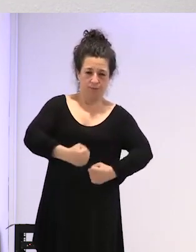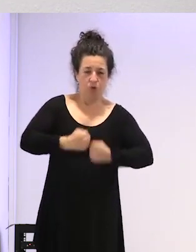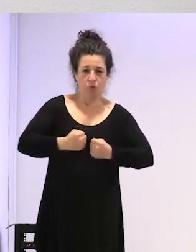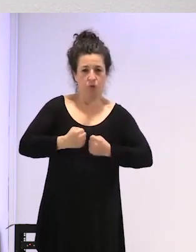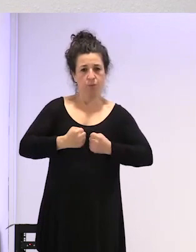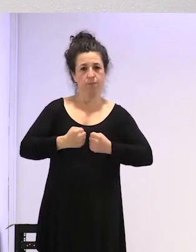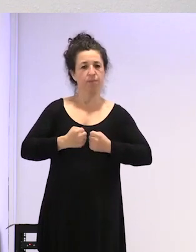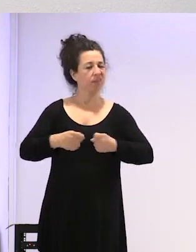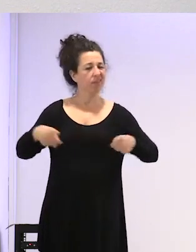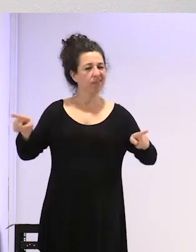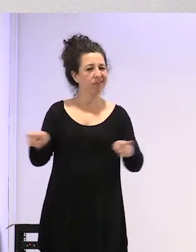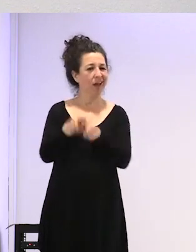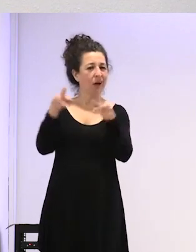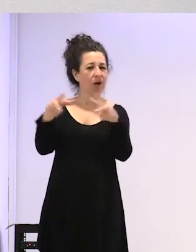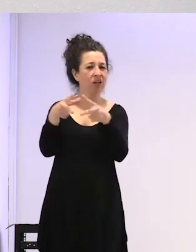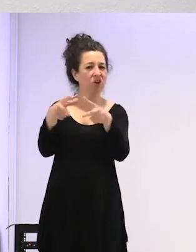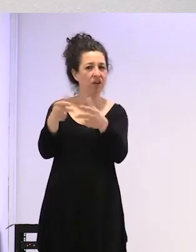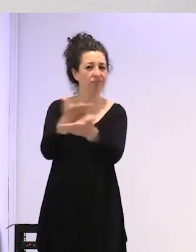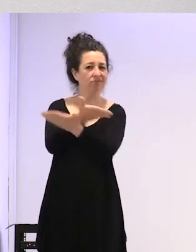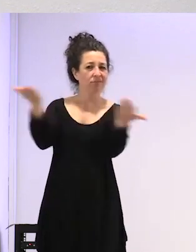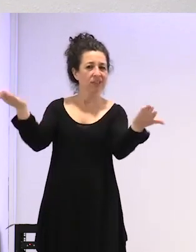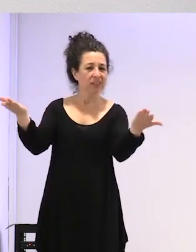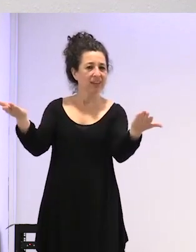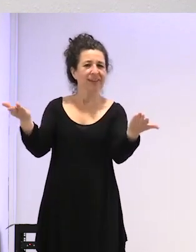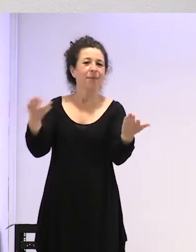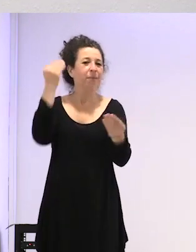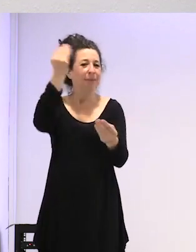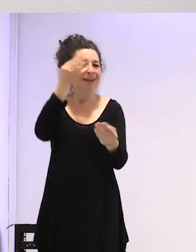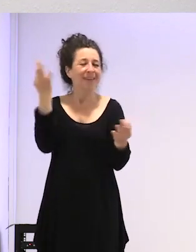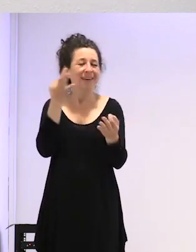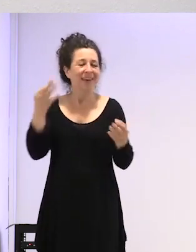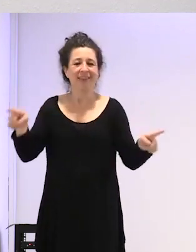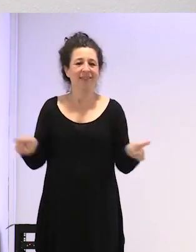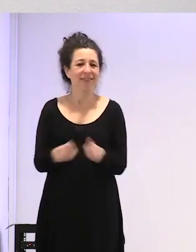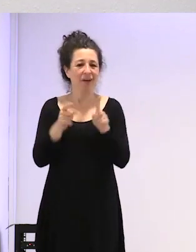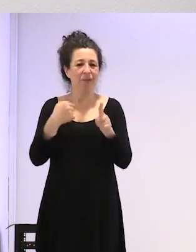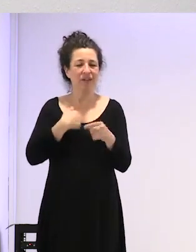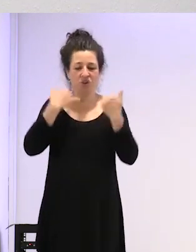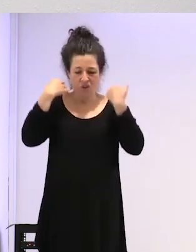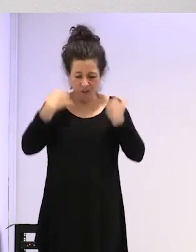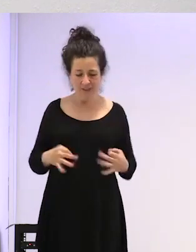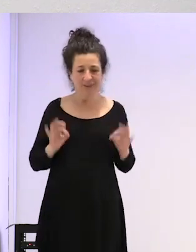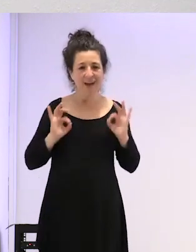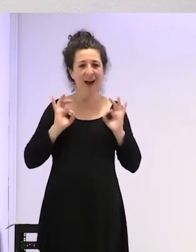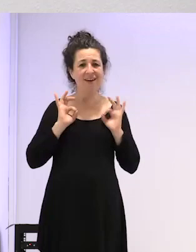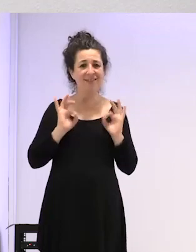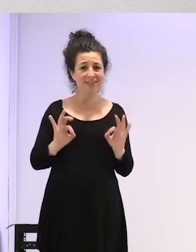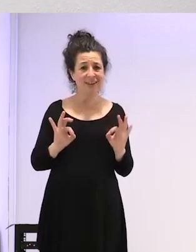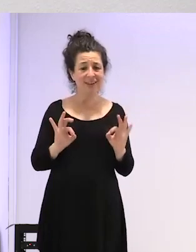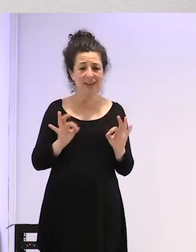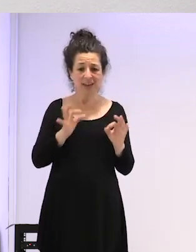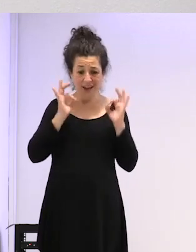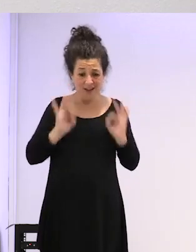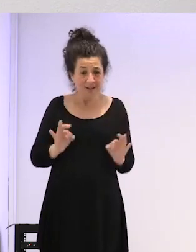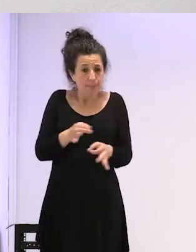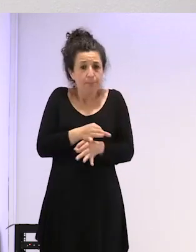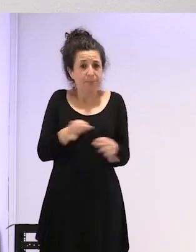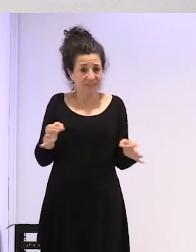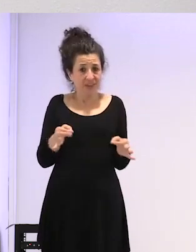da igual lo que piensan los demás yo soy así y tal como soy soy perfecto ¿vale?